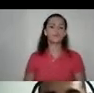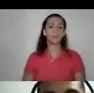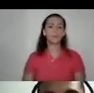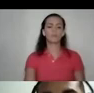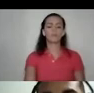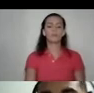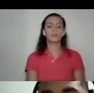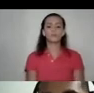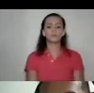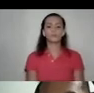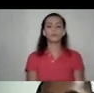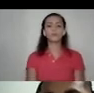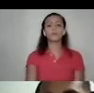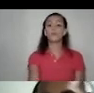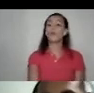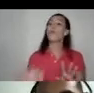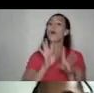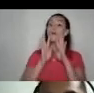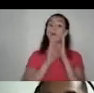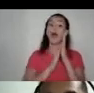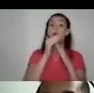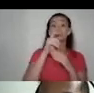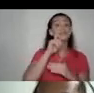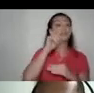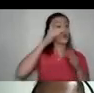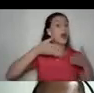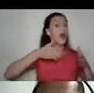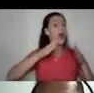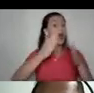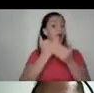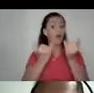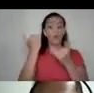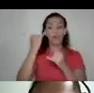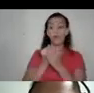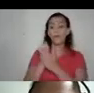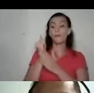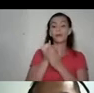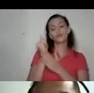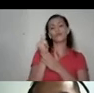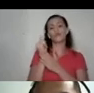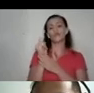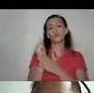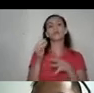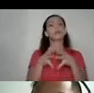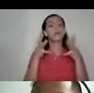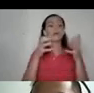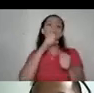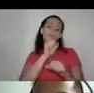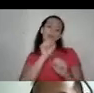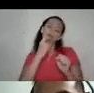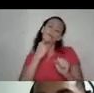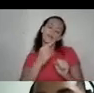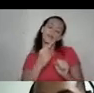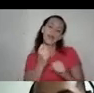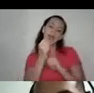Y cuando hablamos de acoso sexual callejero, la última investigación, que es, digamos que es bastante vieja, podríamos decirlo, que es del